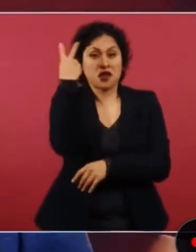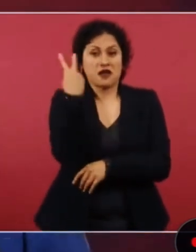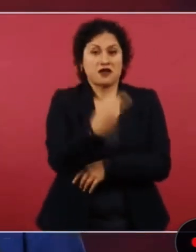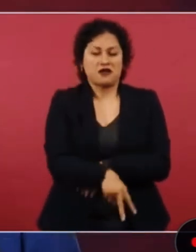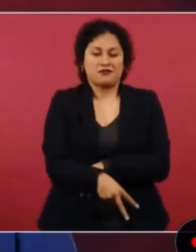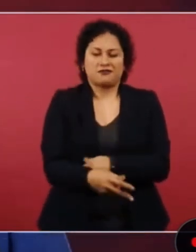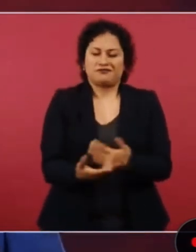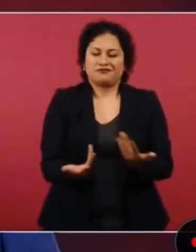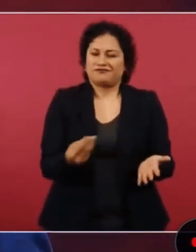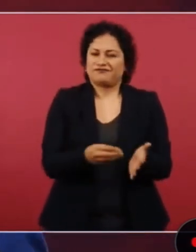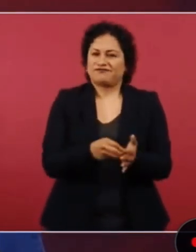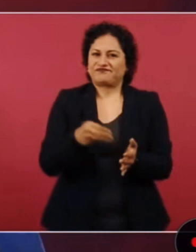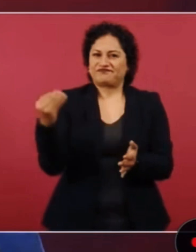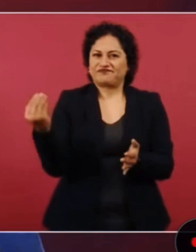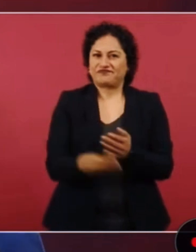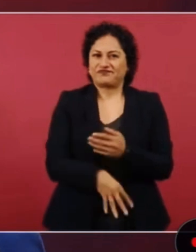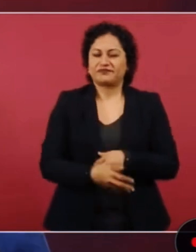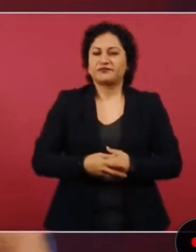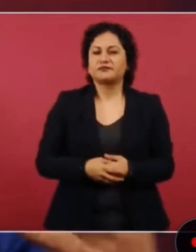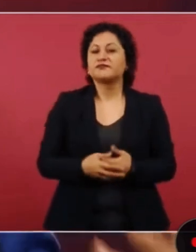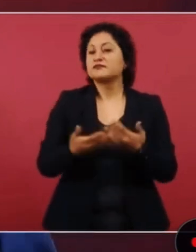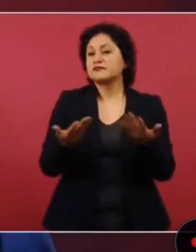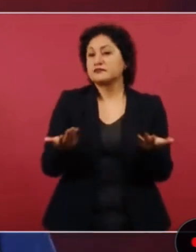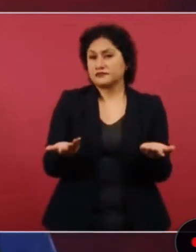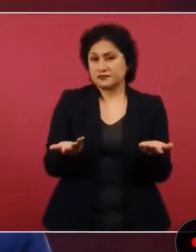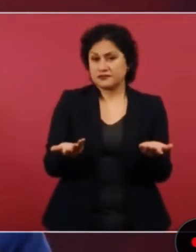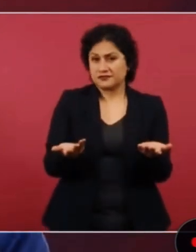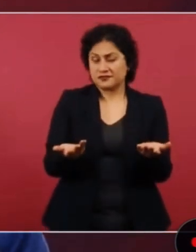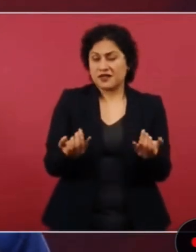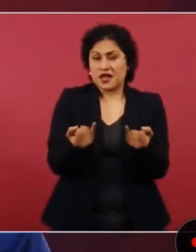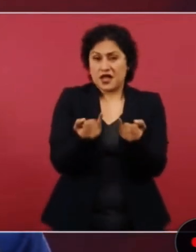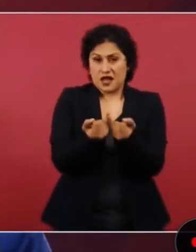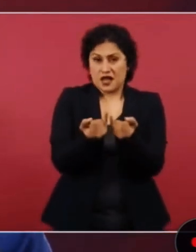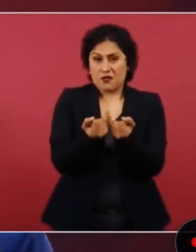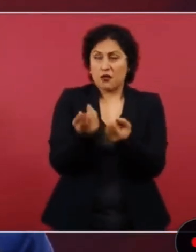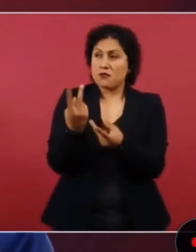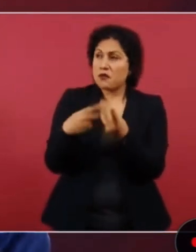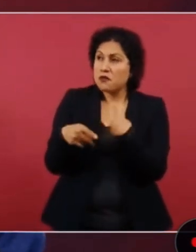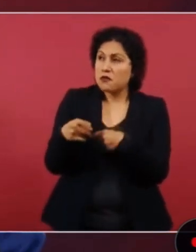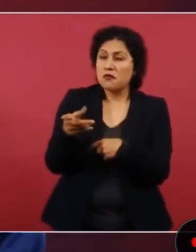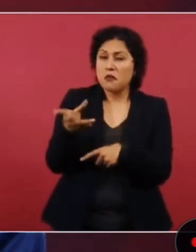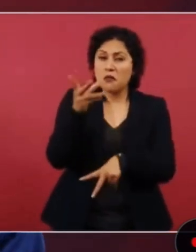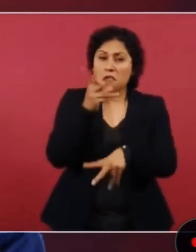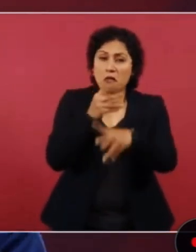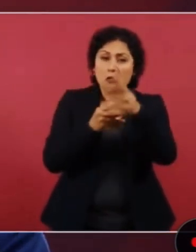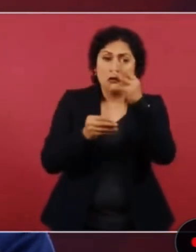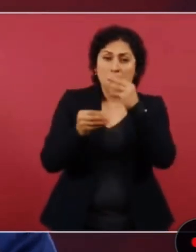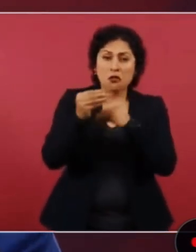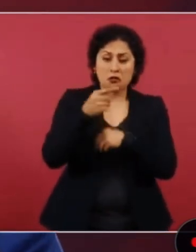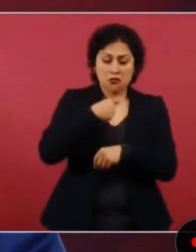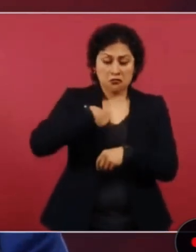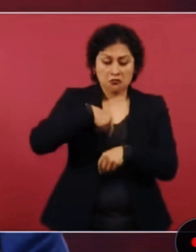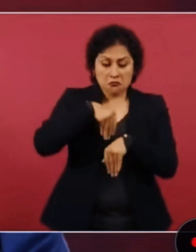Y lo mismo, nos olvidamos de nuestra historia, hasta hace poco,